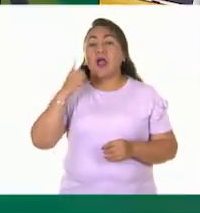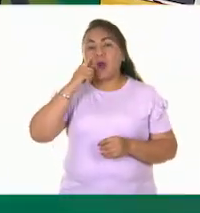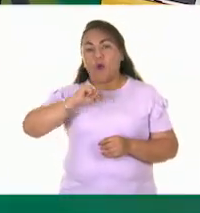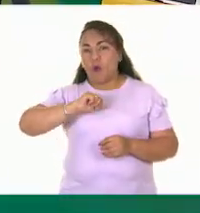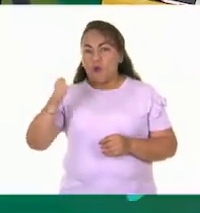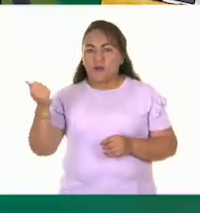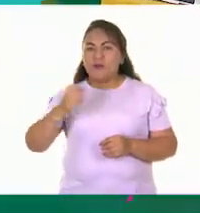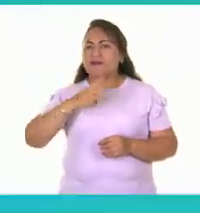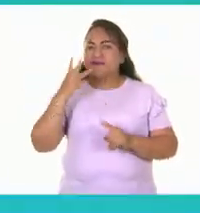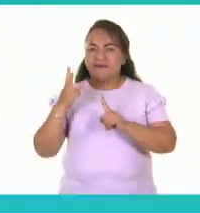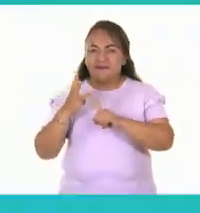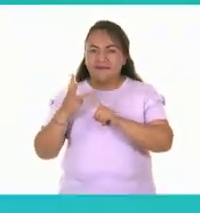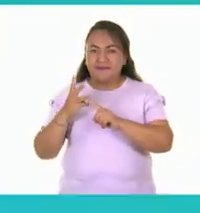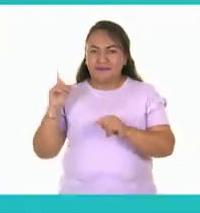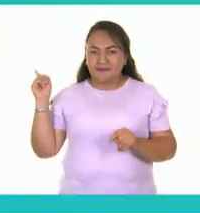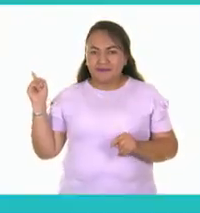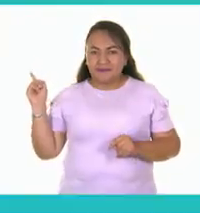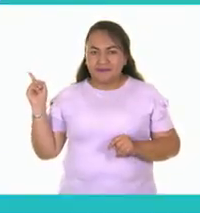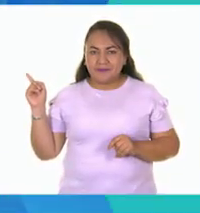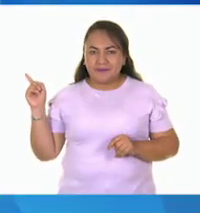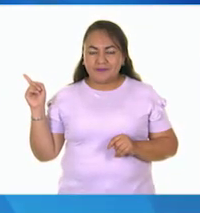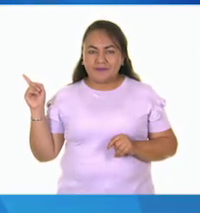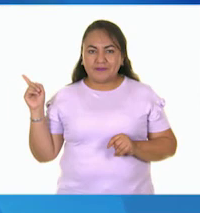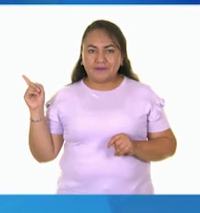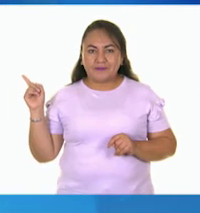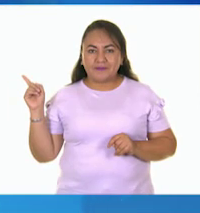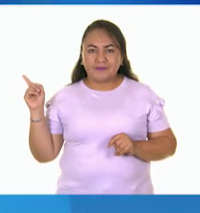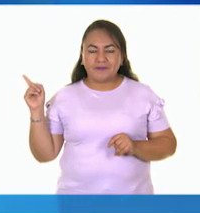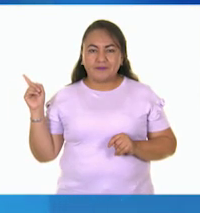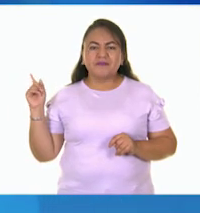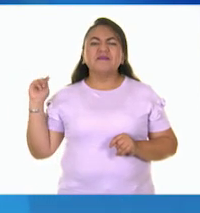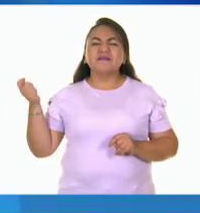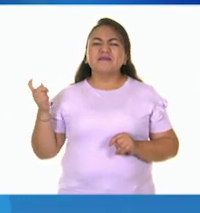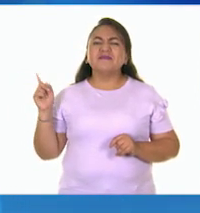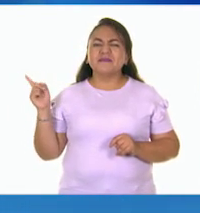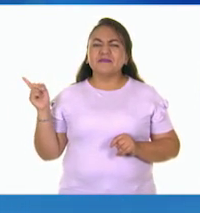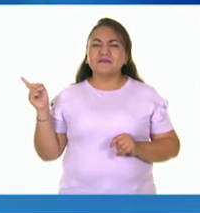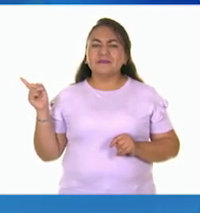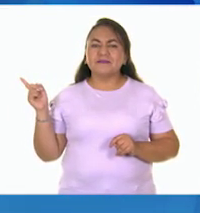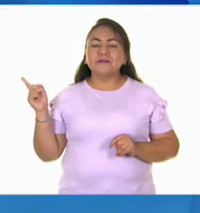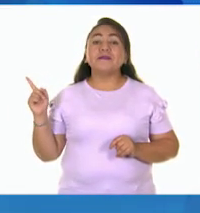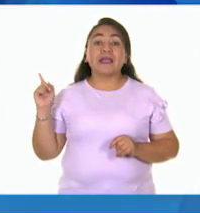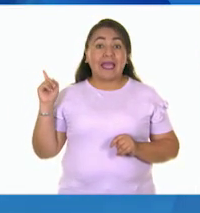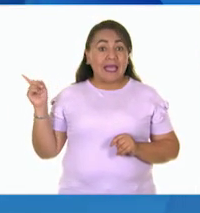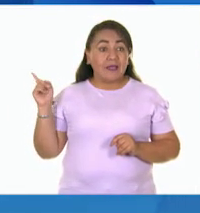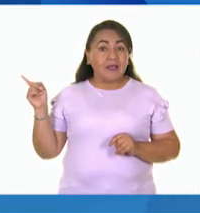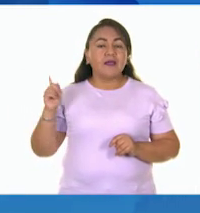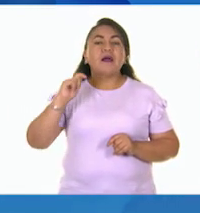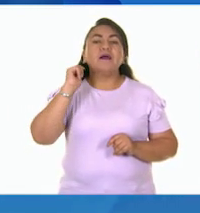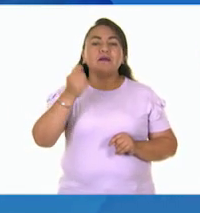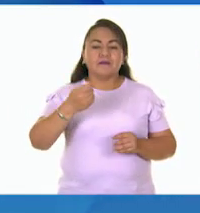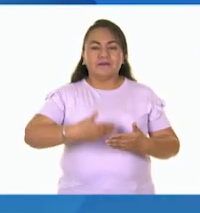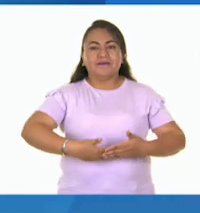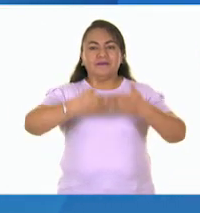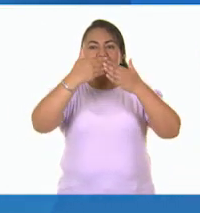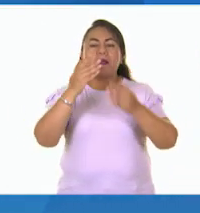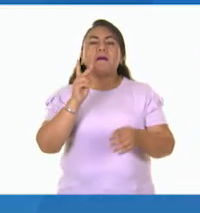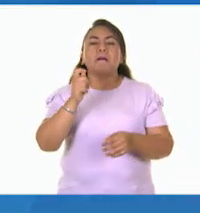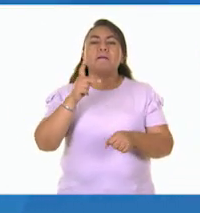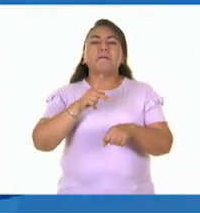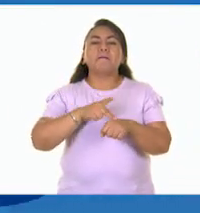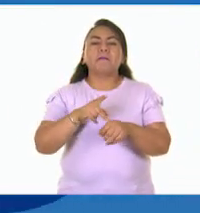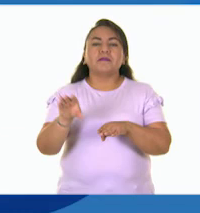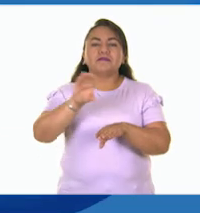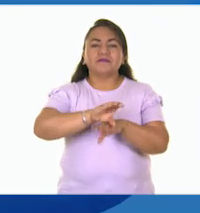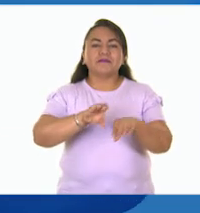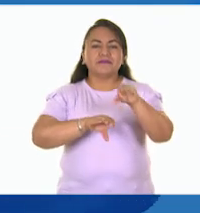tercera imagen que nos va a servir como ejemplo. ver, vamos a verla. ¿Qué es eso? Estamos viendo. Eso parece ser una pared de ladrillos. Así es,